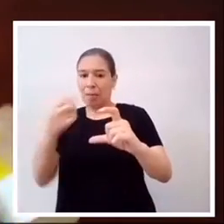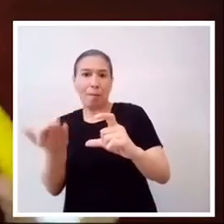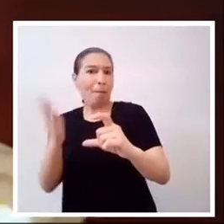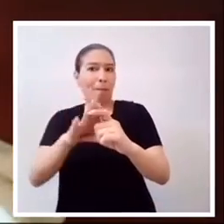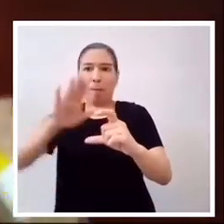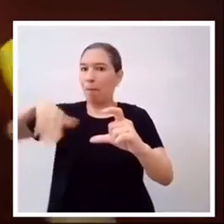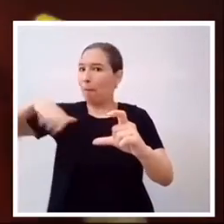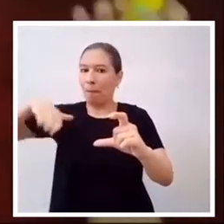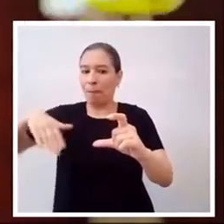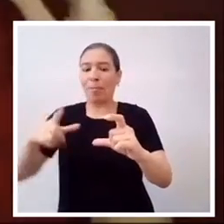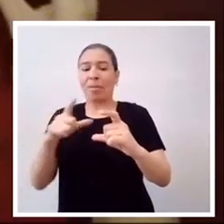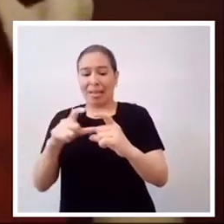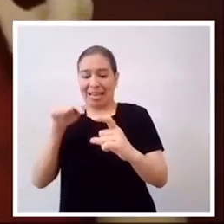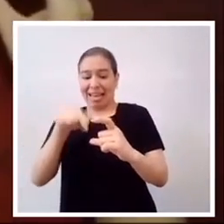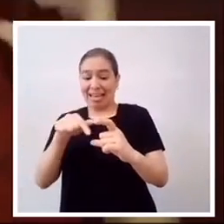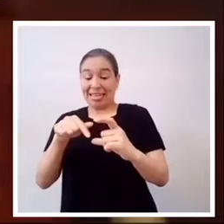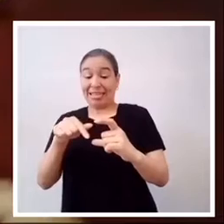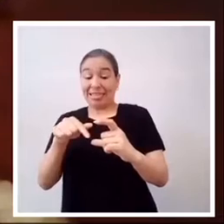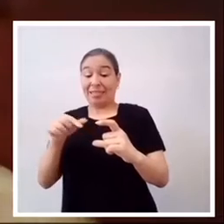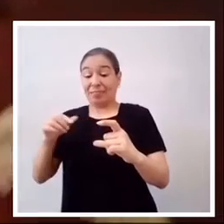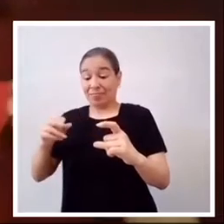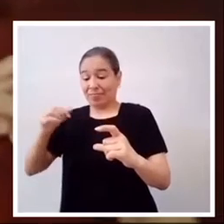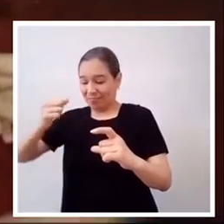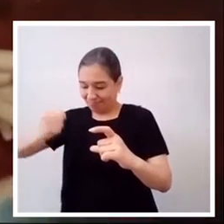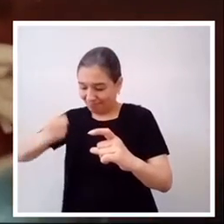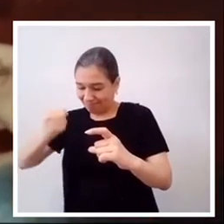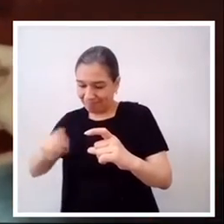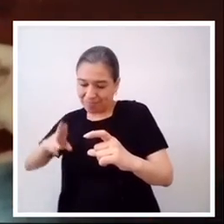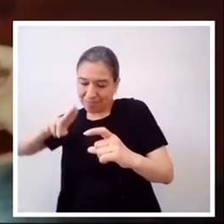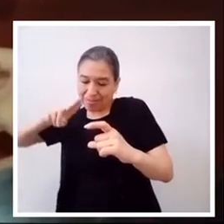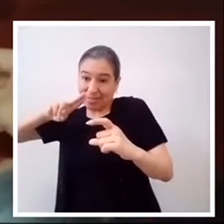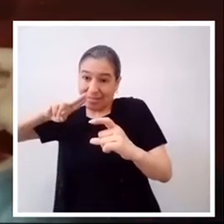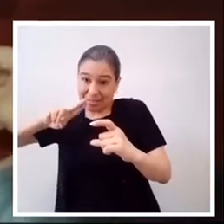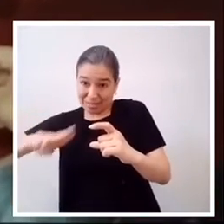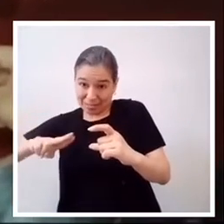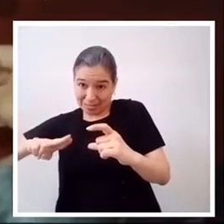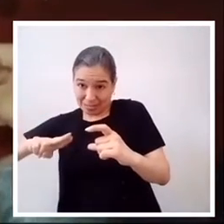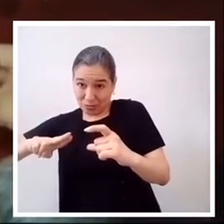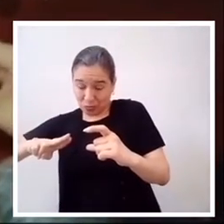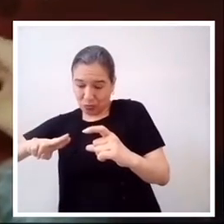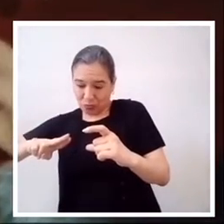Sobre el otro círculo rojo, que no fue doblado.